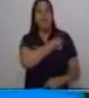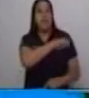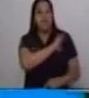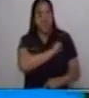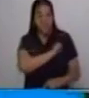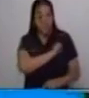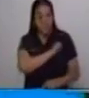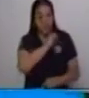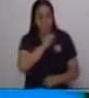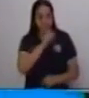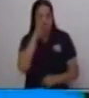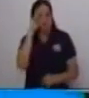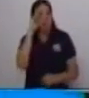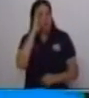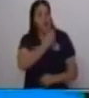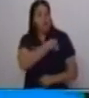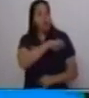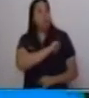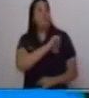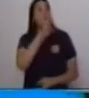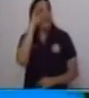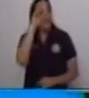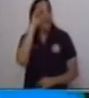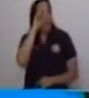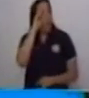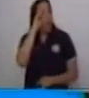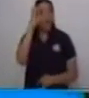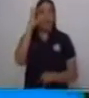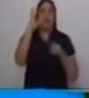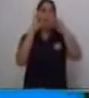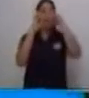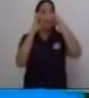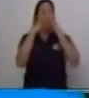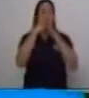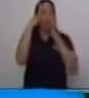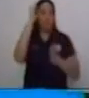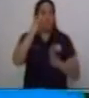España, recuerda que es con mayúscula, porque es un nombre propio.